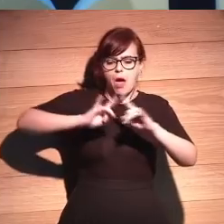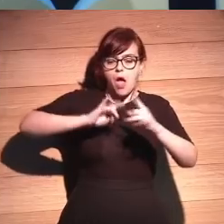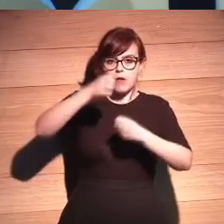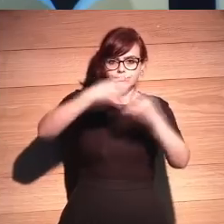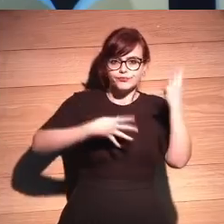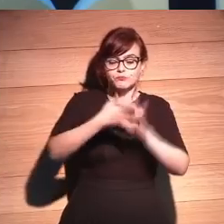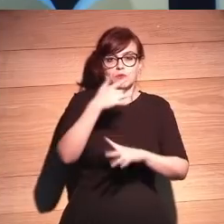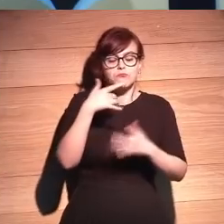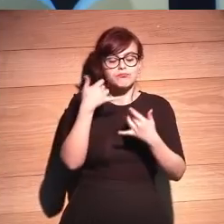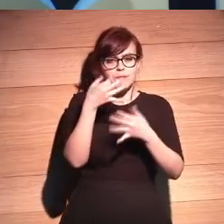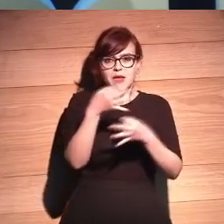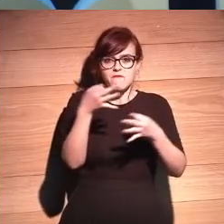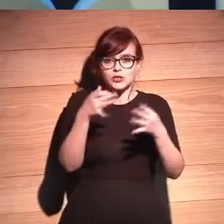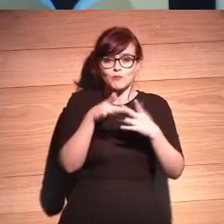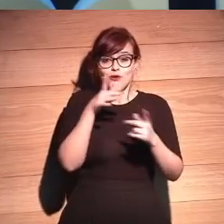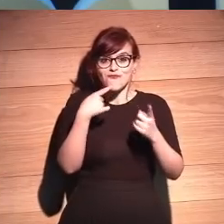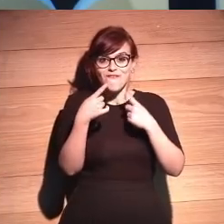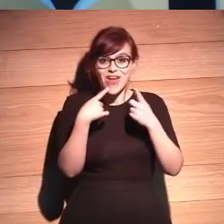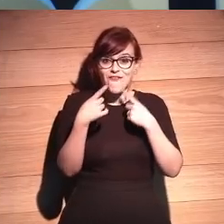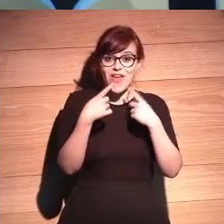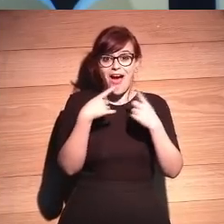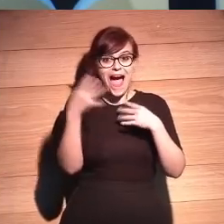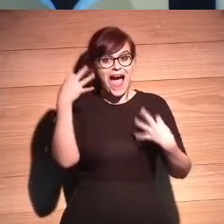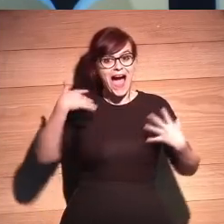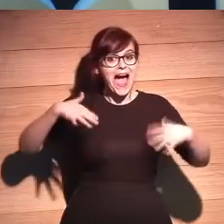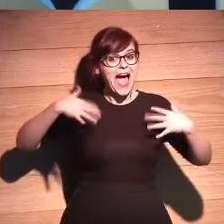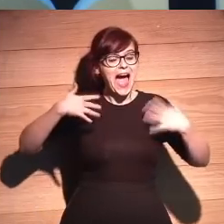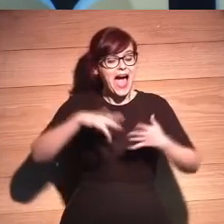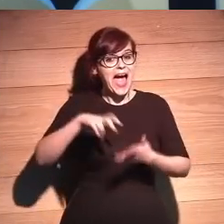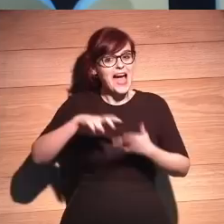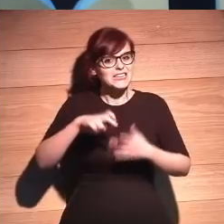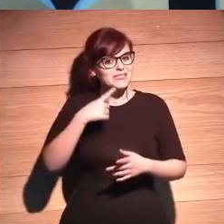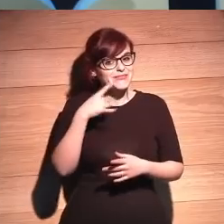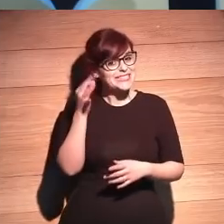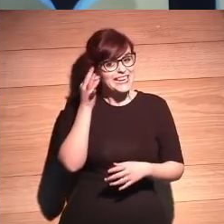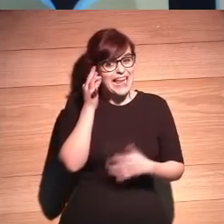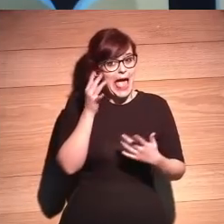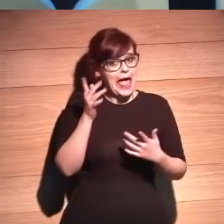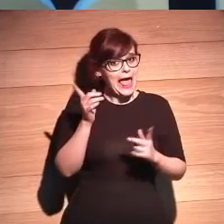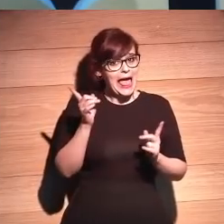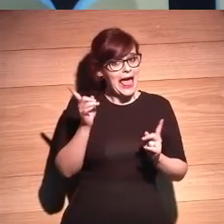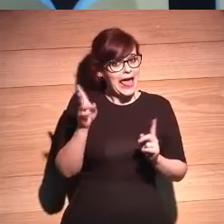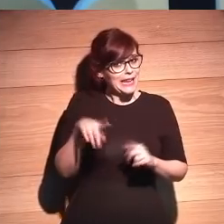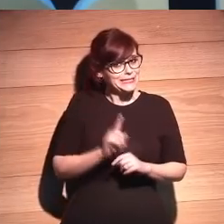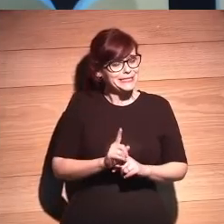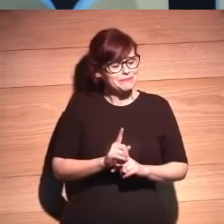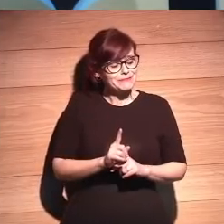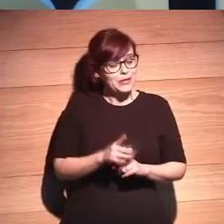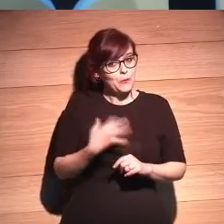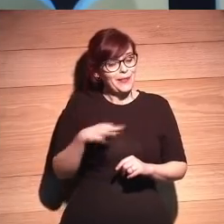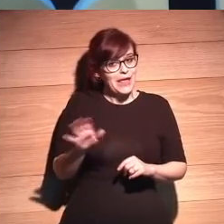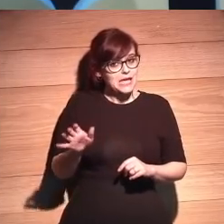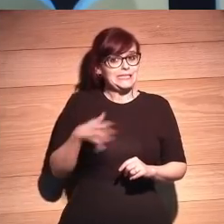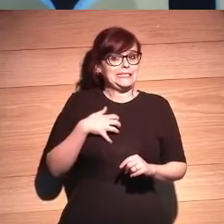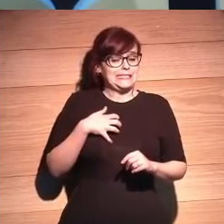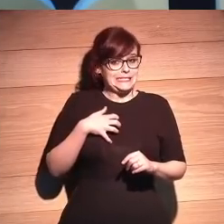súper bien y ya dices tengo novia, tengo novia, tengo novia, y luego resulta que no había novia, pues igual me enfado,